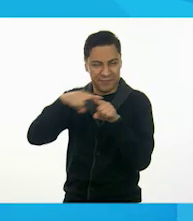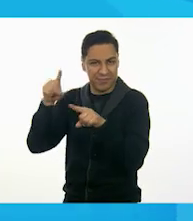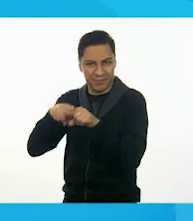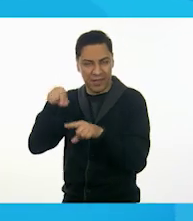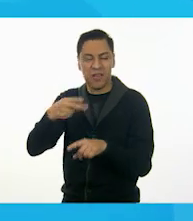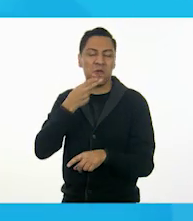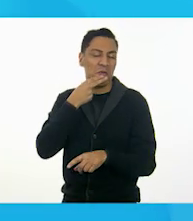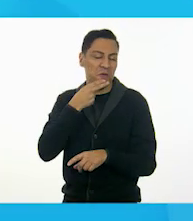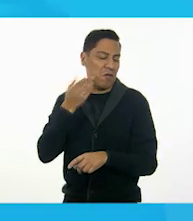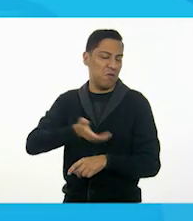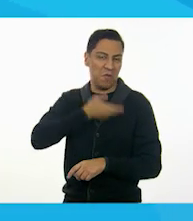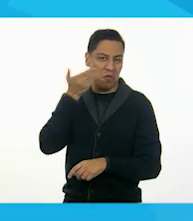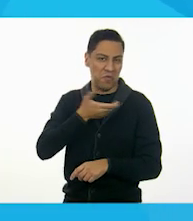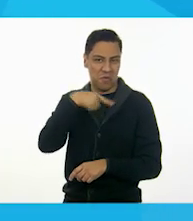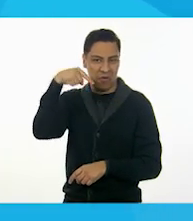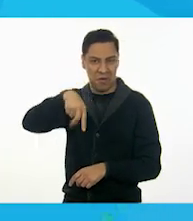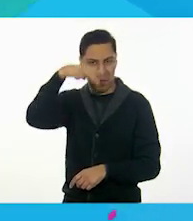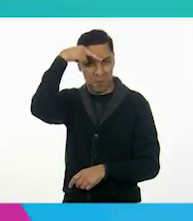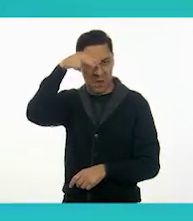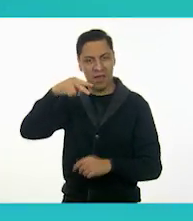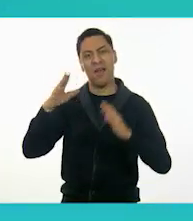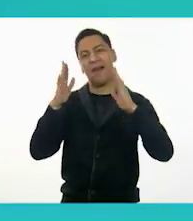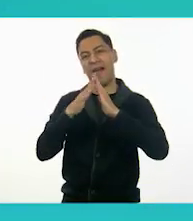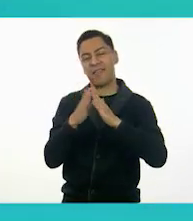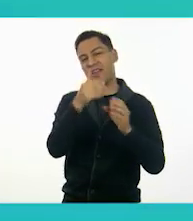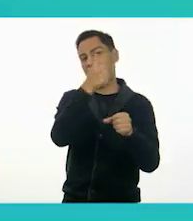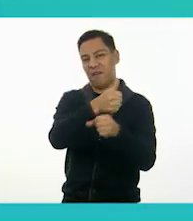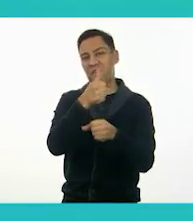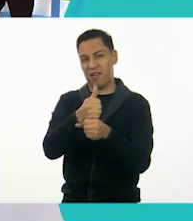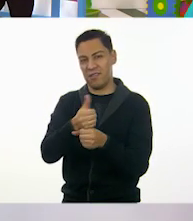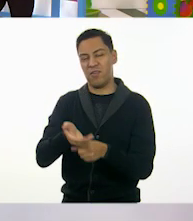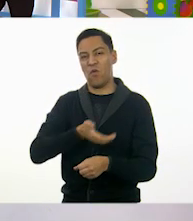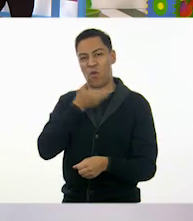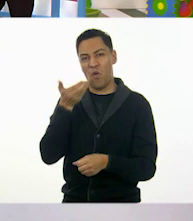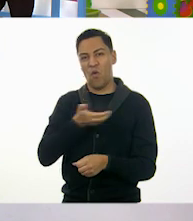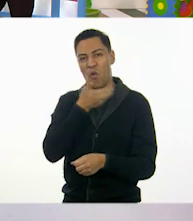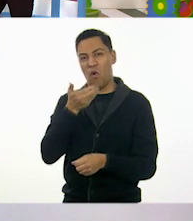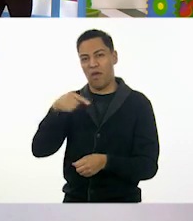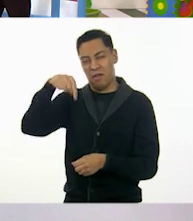casa de mi abuela cuando hacemos nuestras posadas.